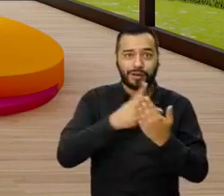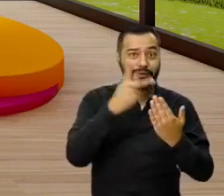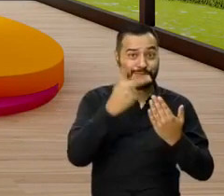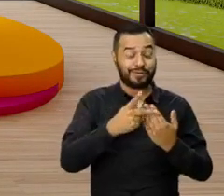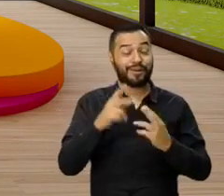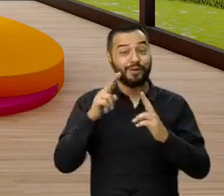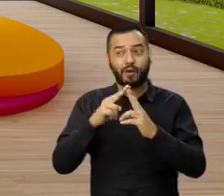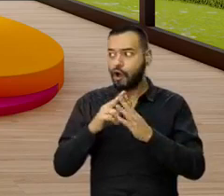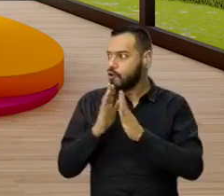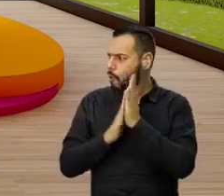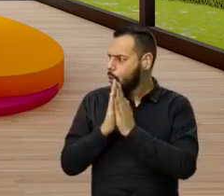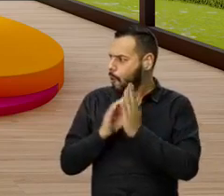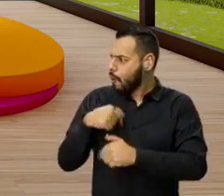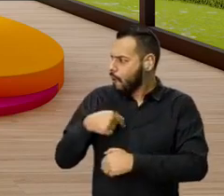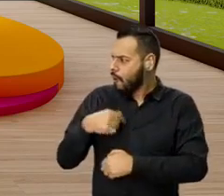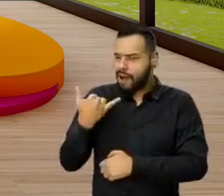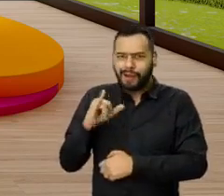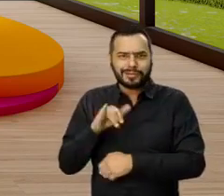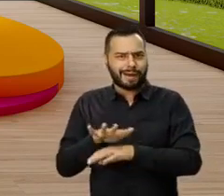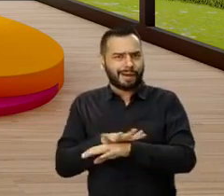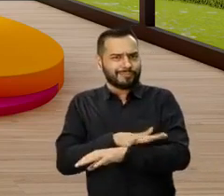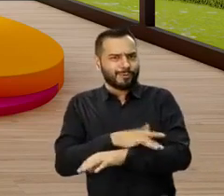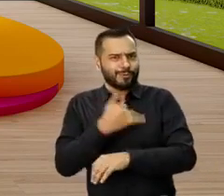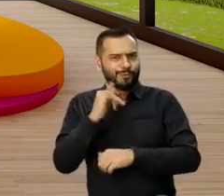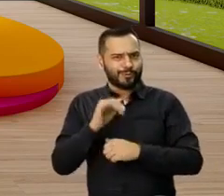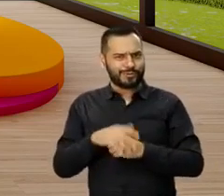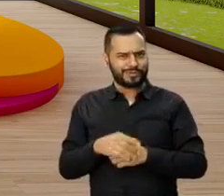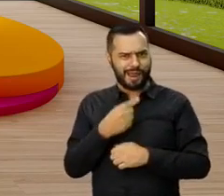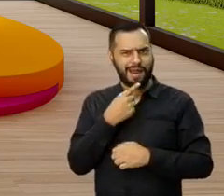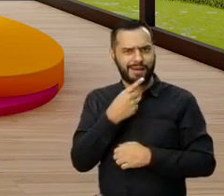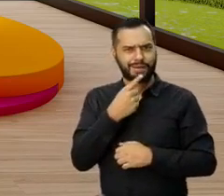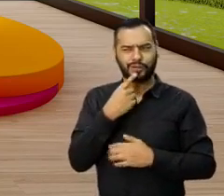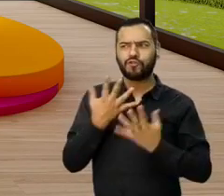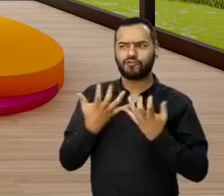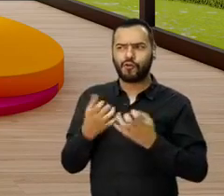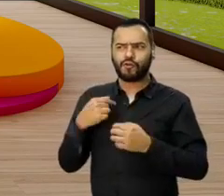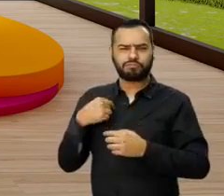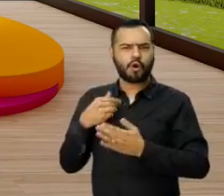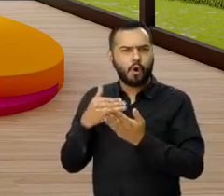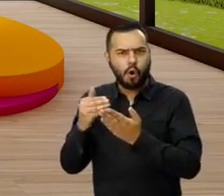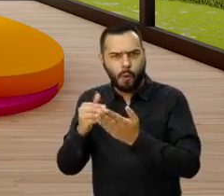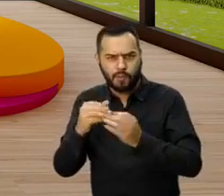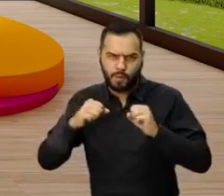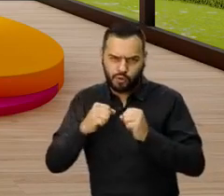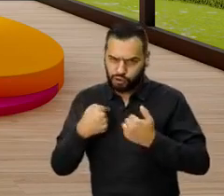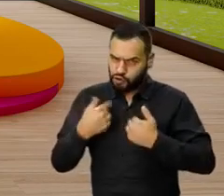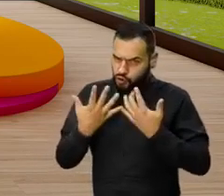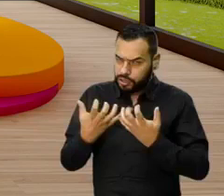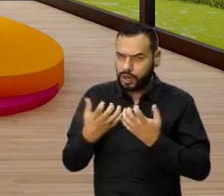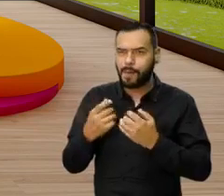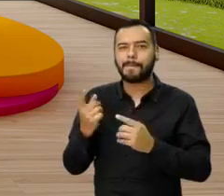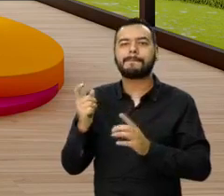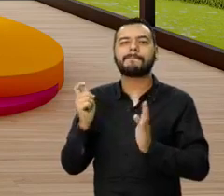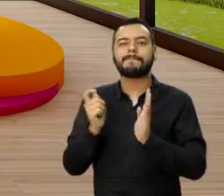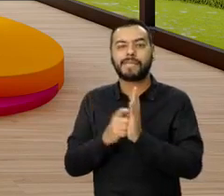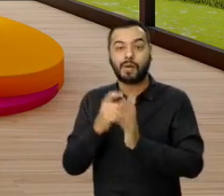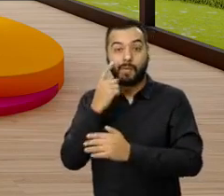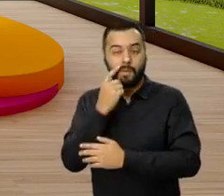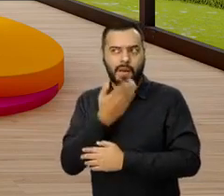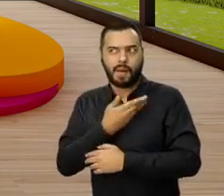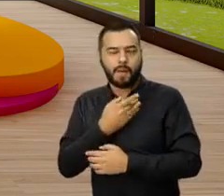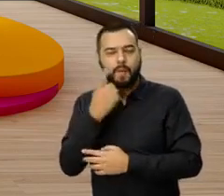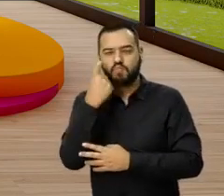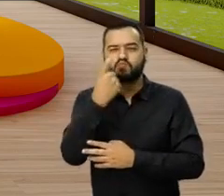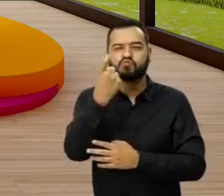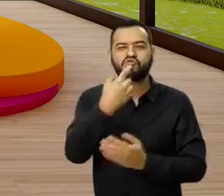porque bueno, yo ya me empiezo a emocionar, porque te digo algo, Diana Andrea, yo quiero invertir en Bogotá, pero pues mis papás, la verdad, están buscando algo fuera de la